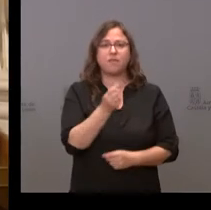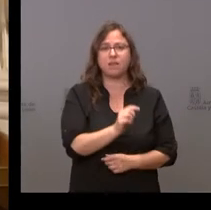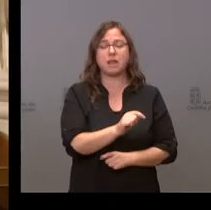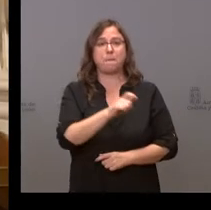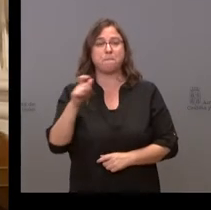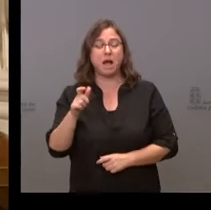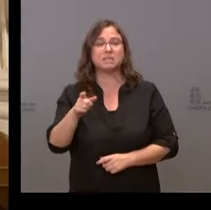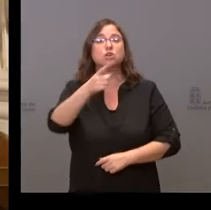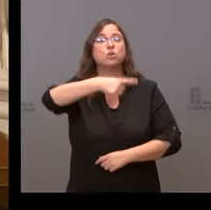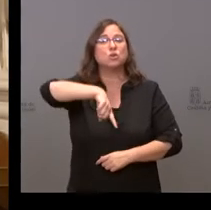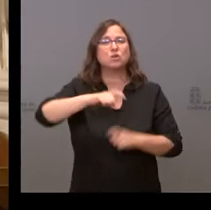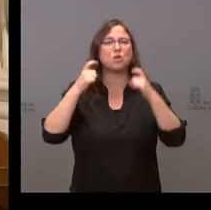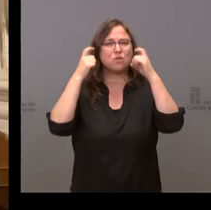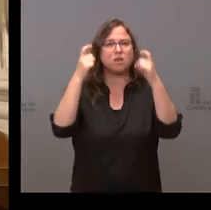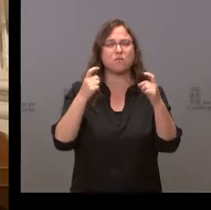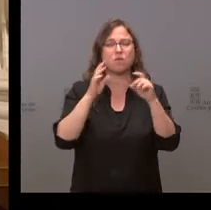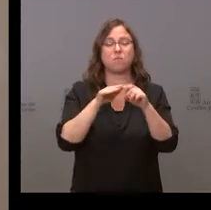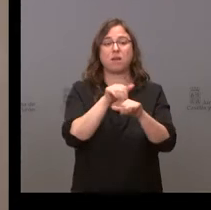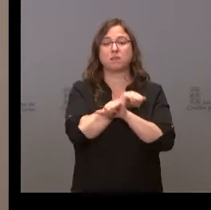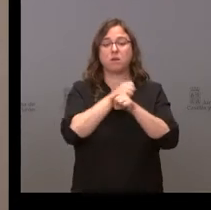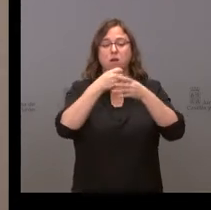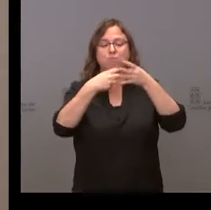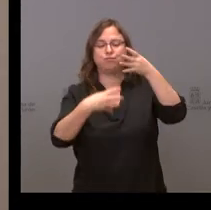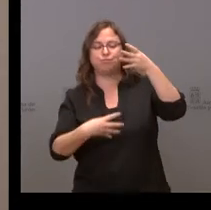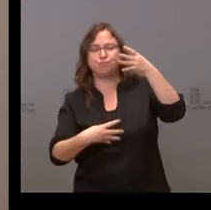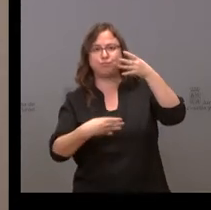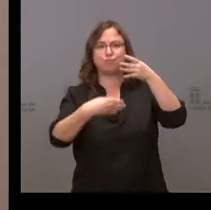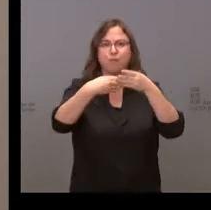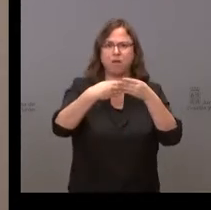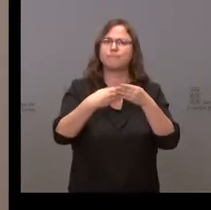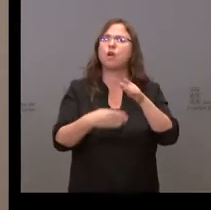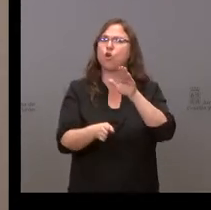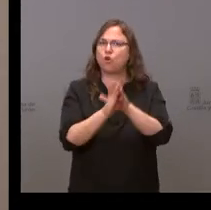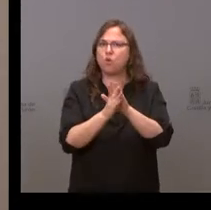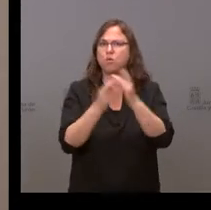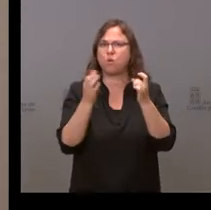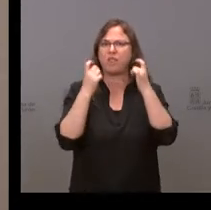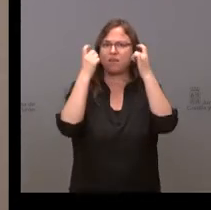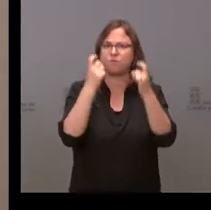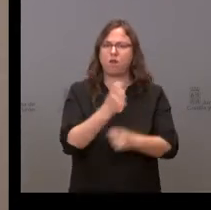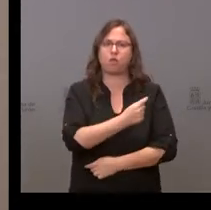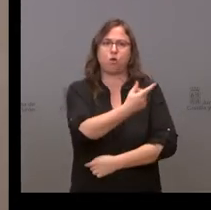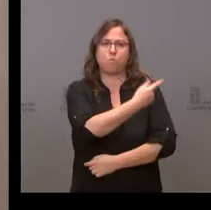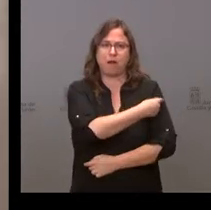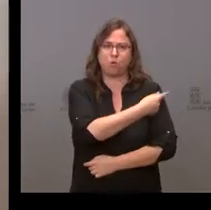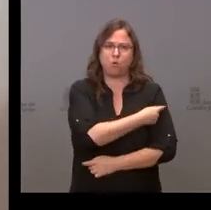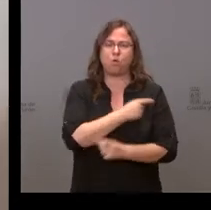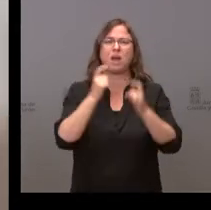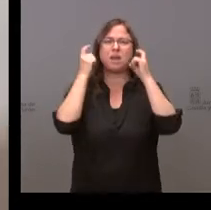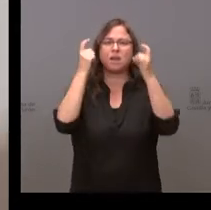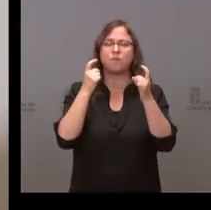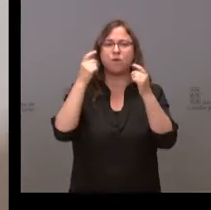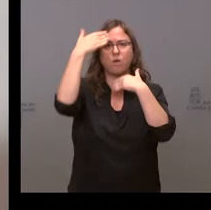listas de espera, tenemos que seguir vacunando, tenemos que seguir haciendo un esfuerzo en atención primaria, cribados, etcétera.